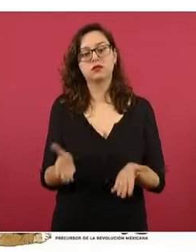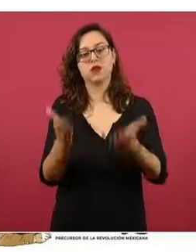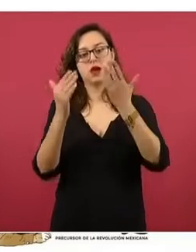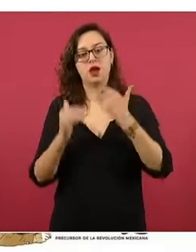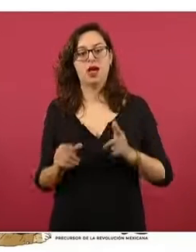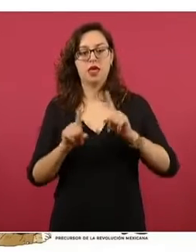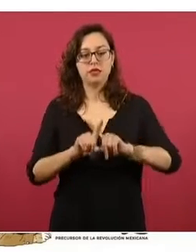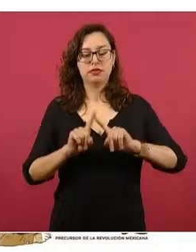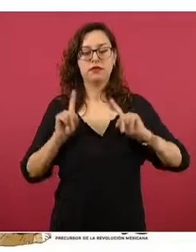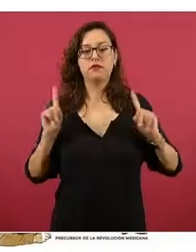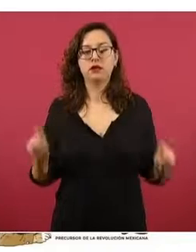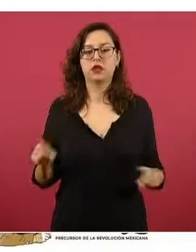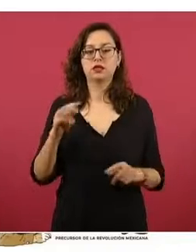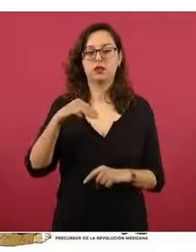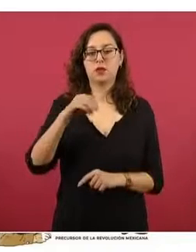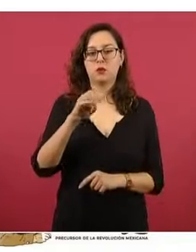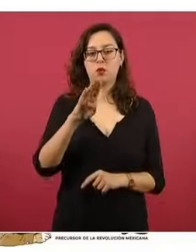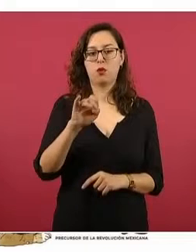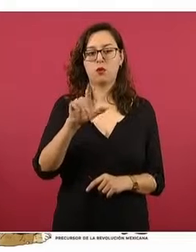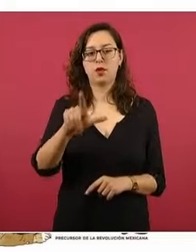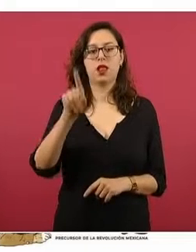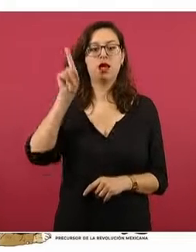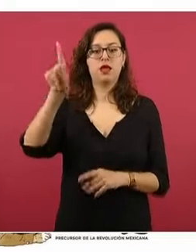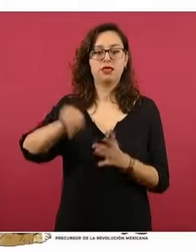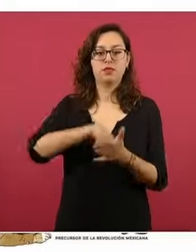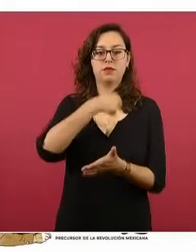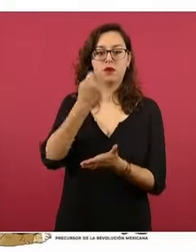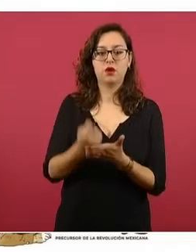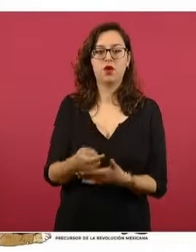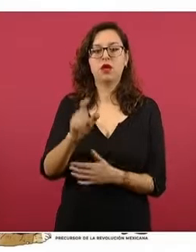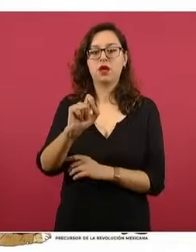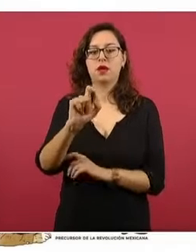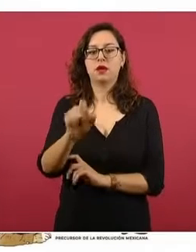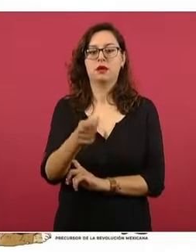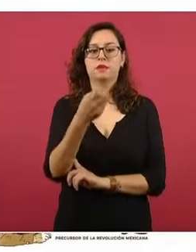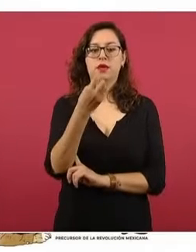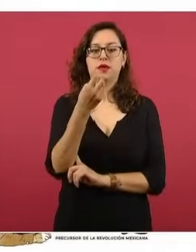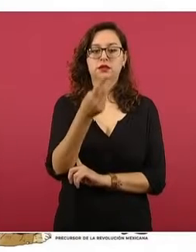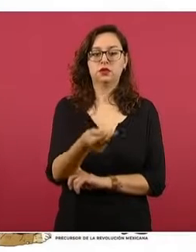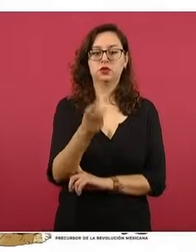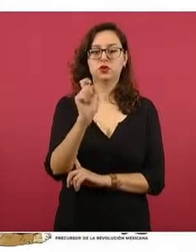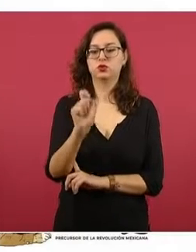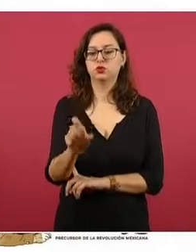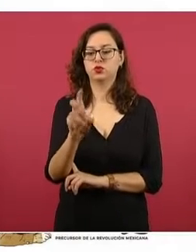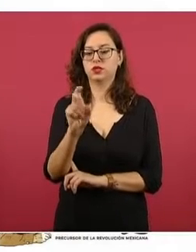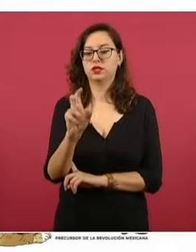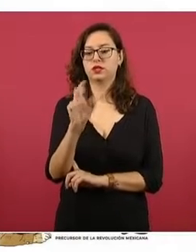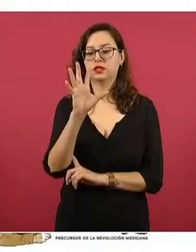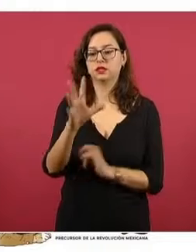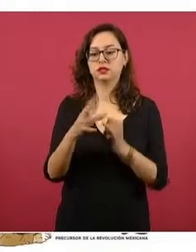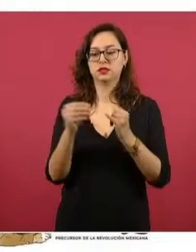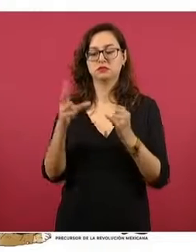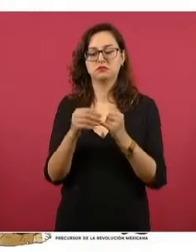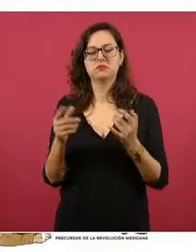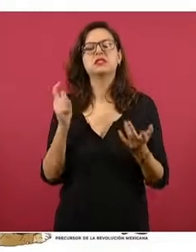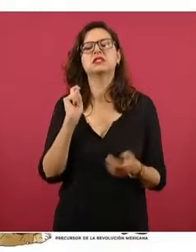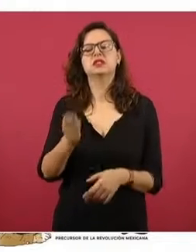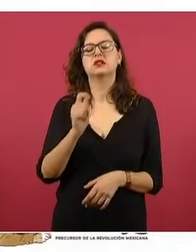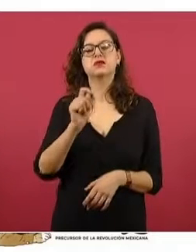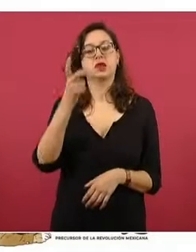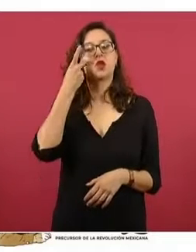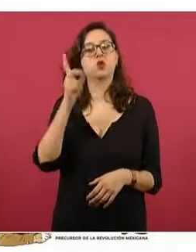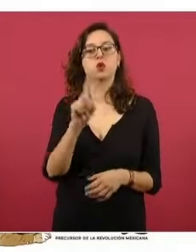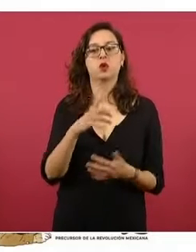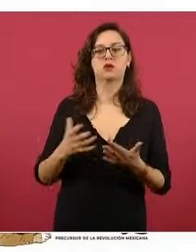más económica en Altamira, Tamaulipas, 22 pesos con 35 centavos por litro, 18 centavos